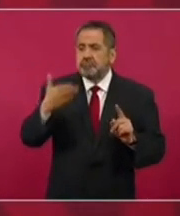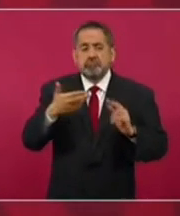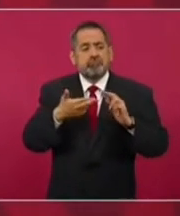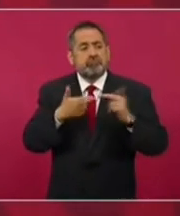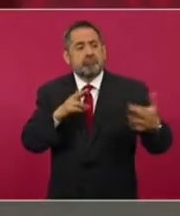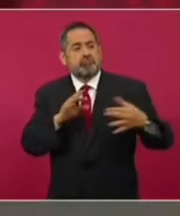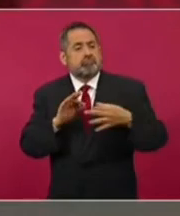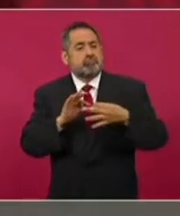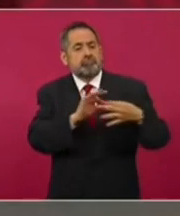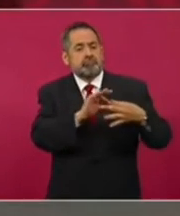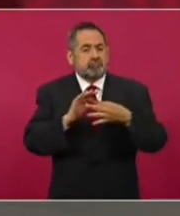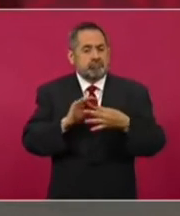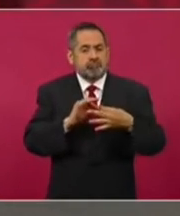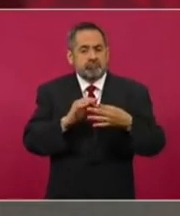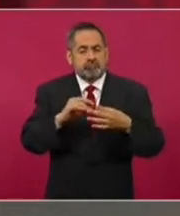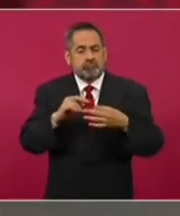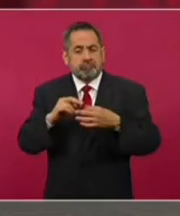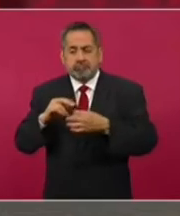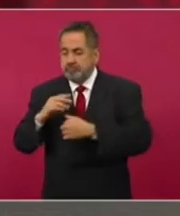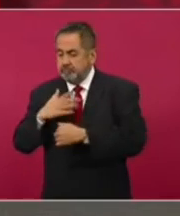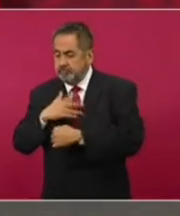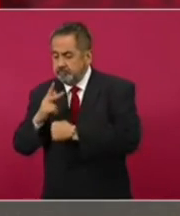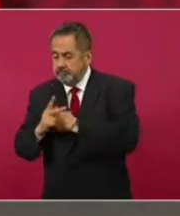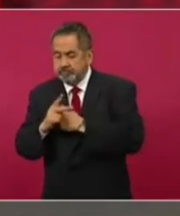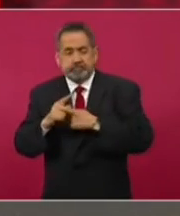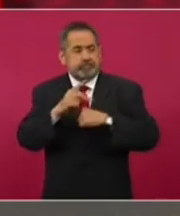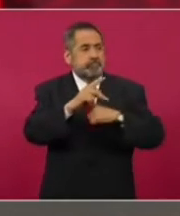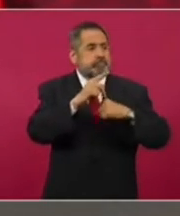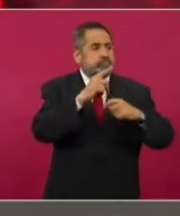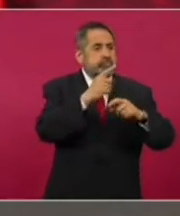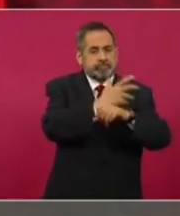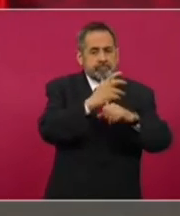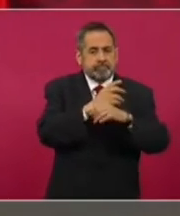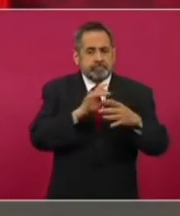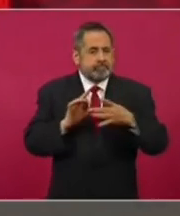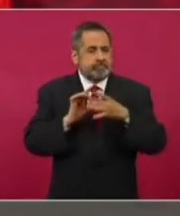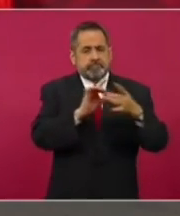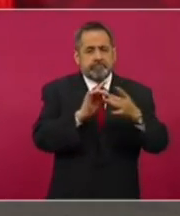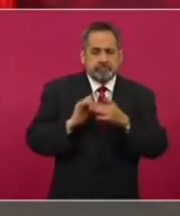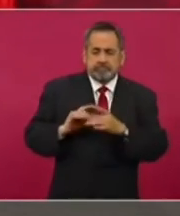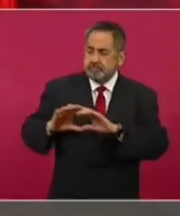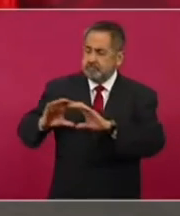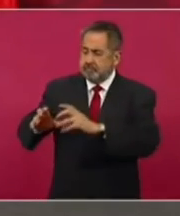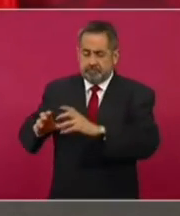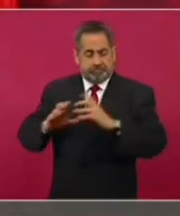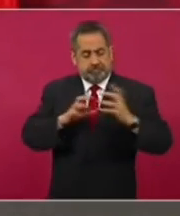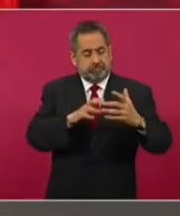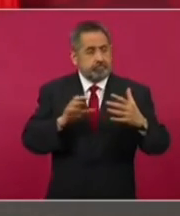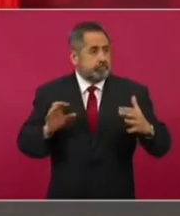entre nuestros países, entre nuestros pueblos.